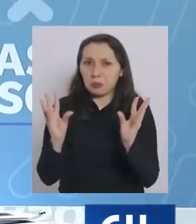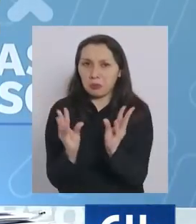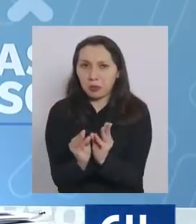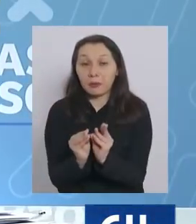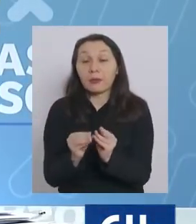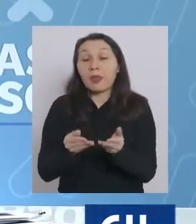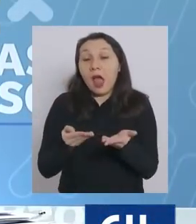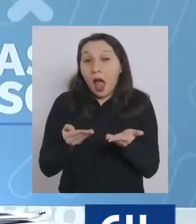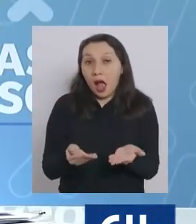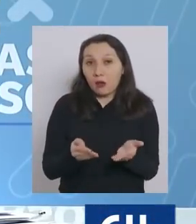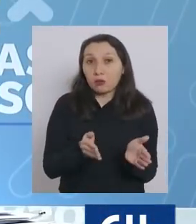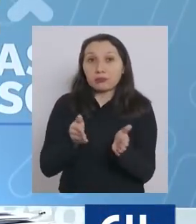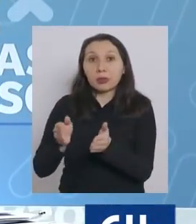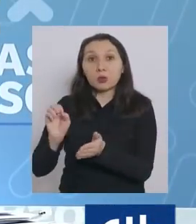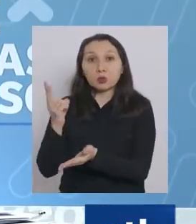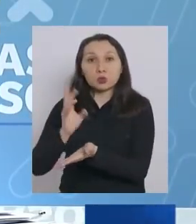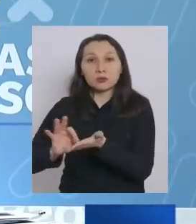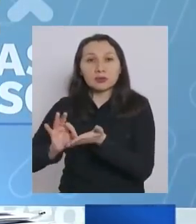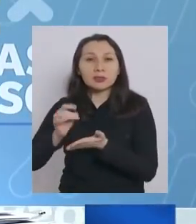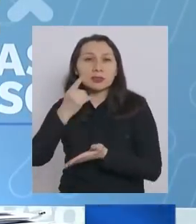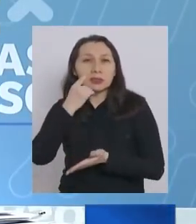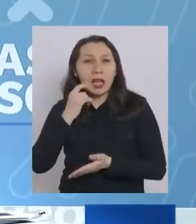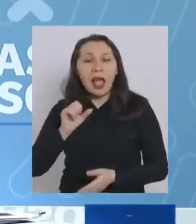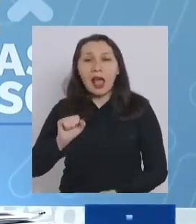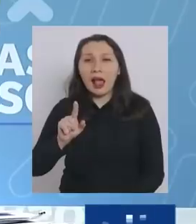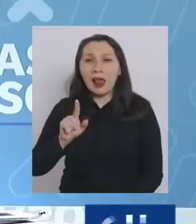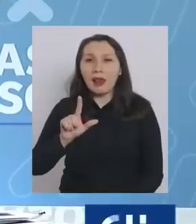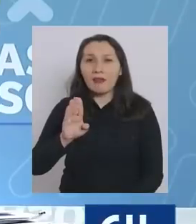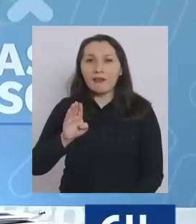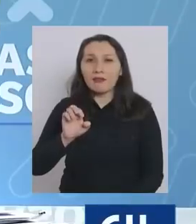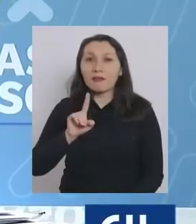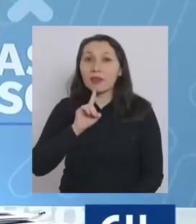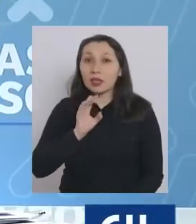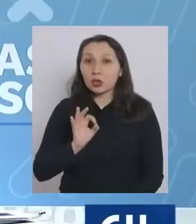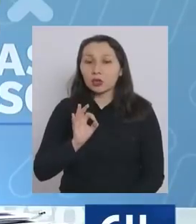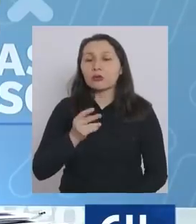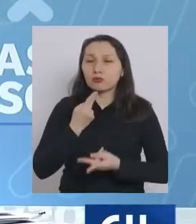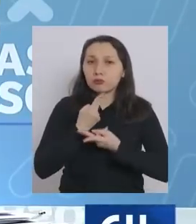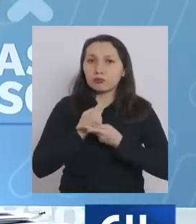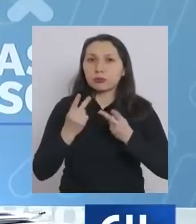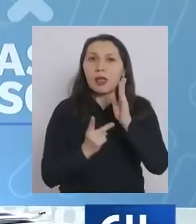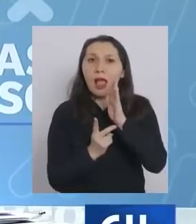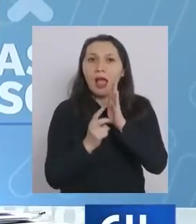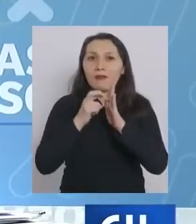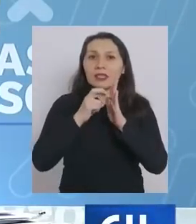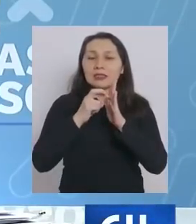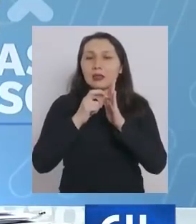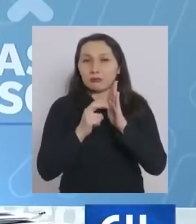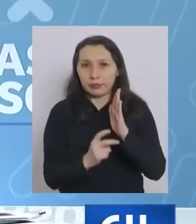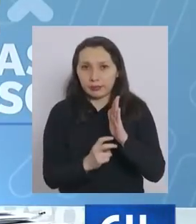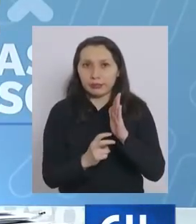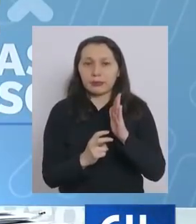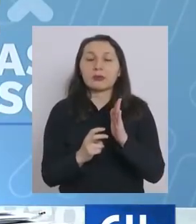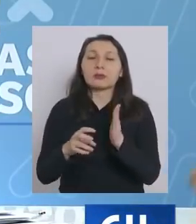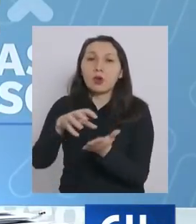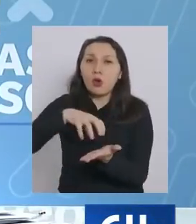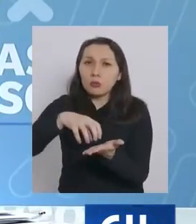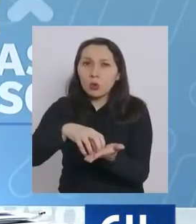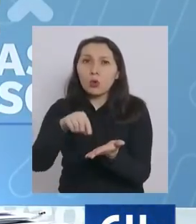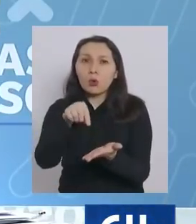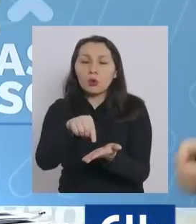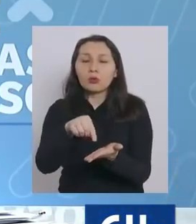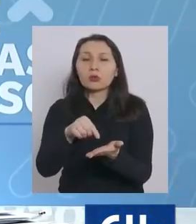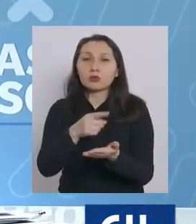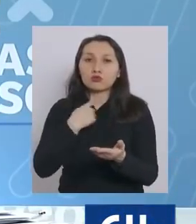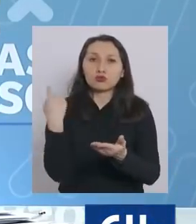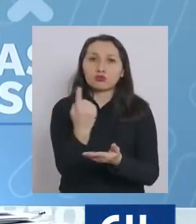A continuación, el subsecretario Alberto Duñac dará a conocer los avances y retrocesos del Paso a